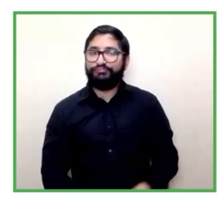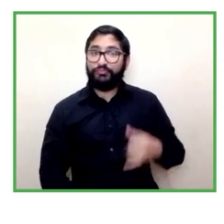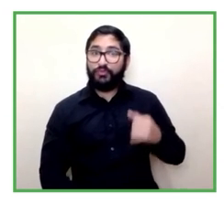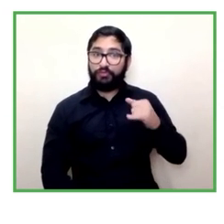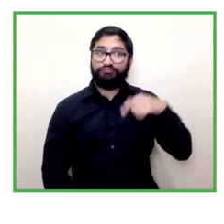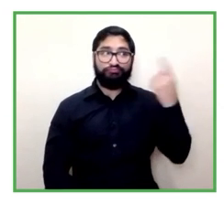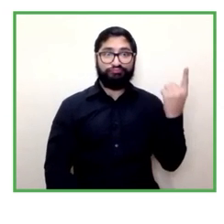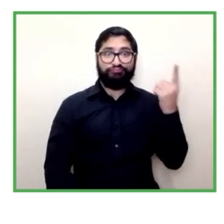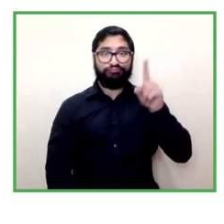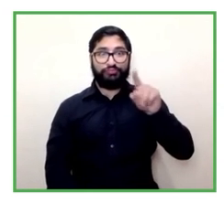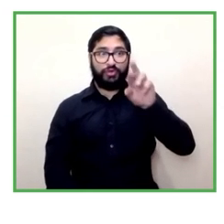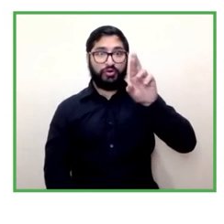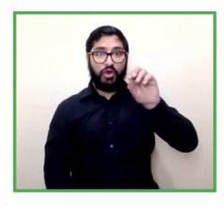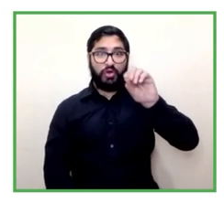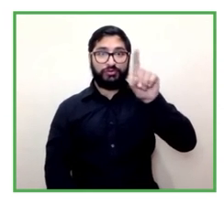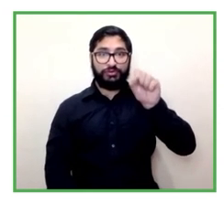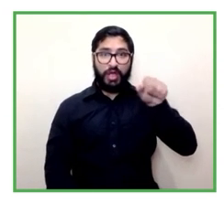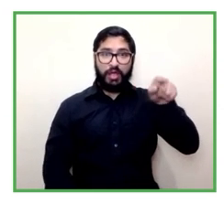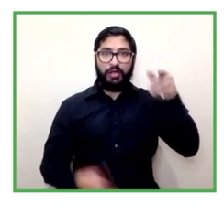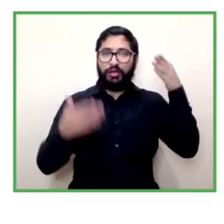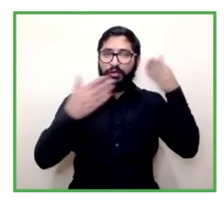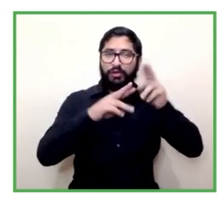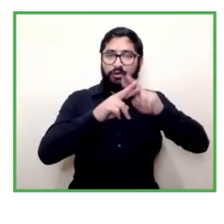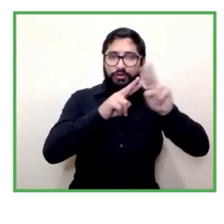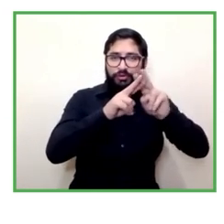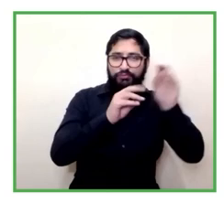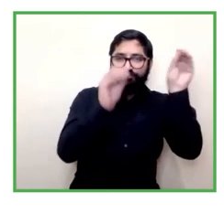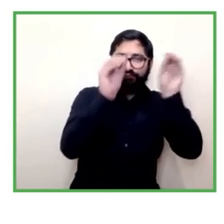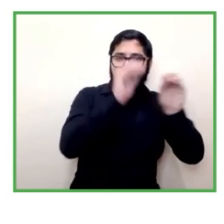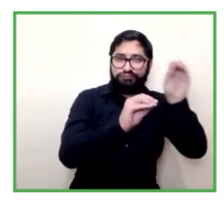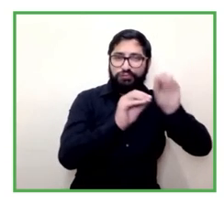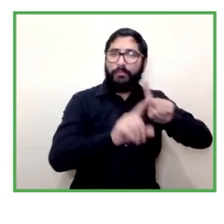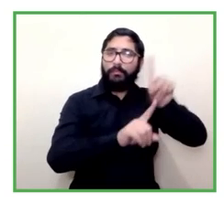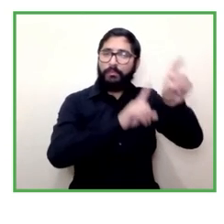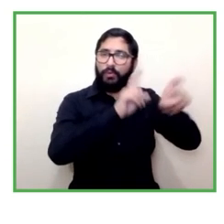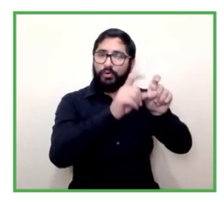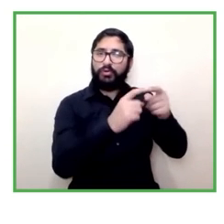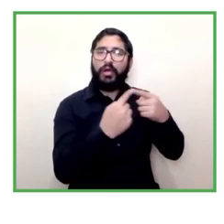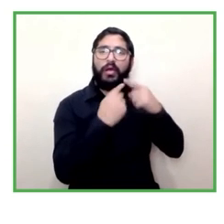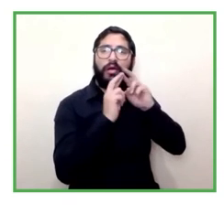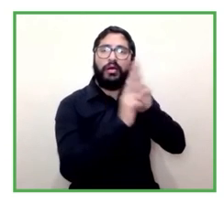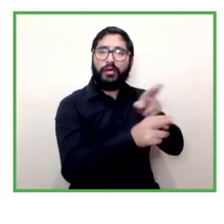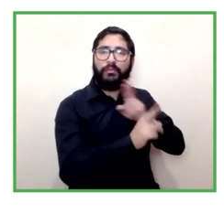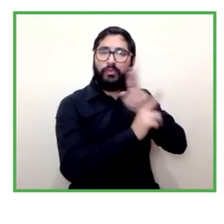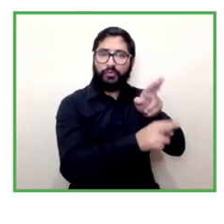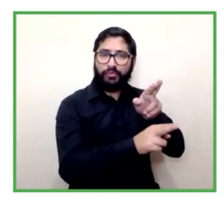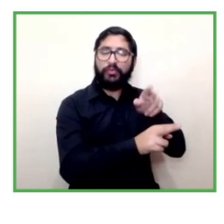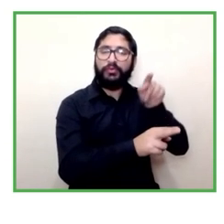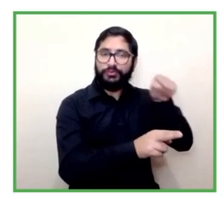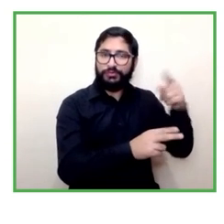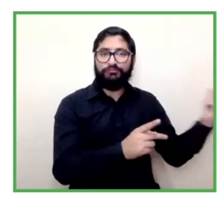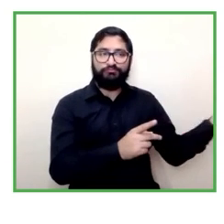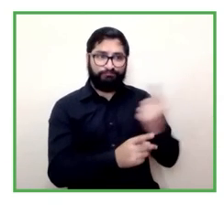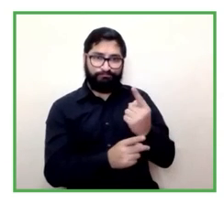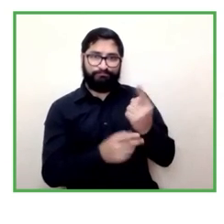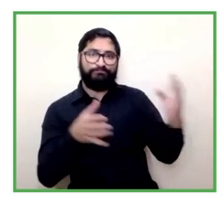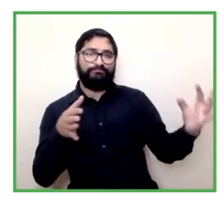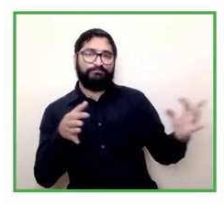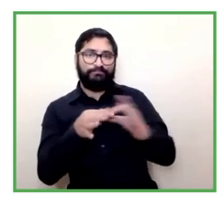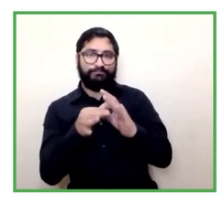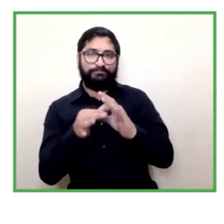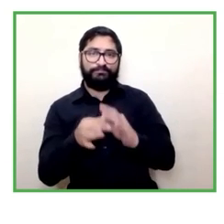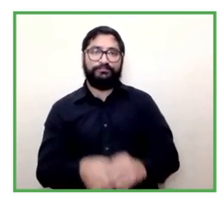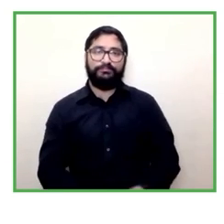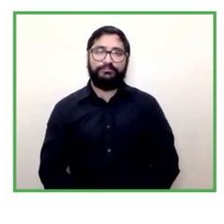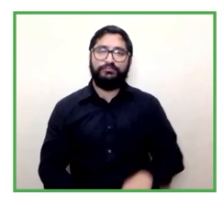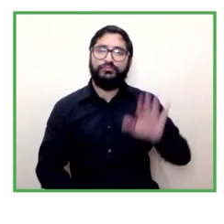haga una para que nos atienda algunas respuestas también sobre cómo está observando este cambio en el